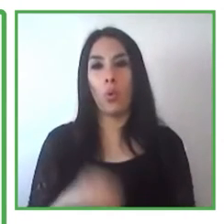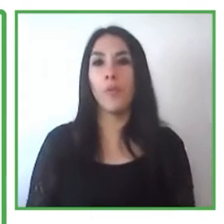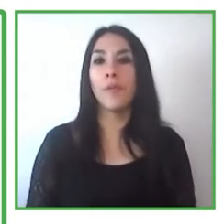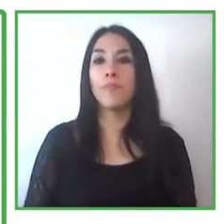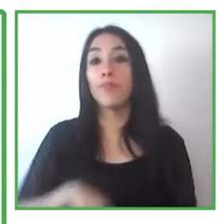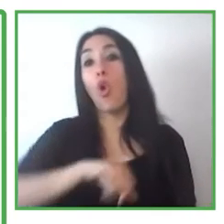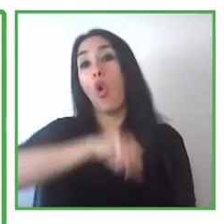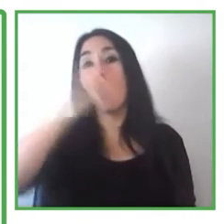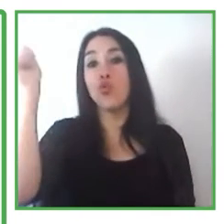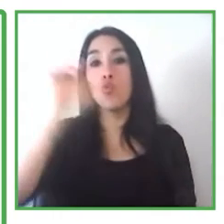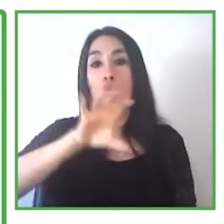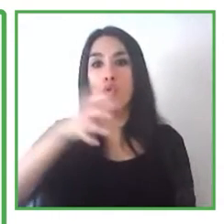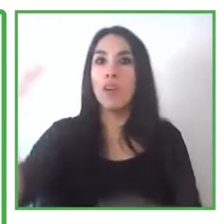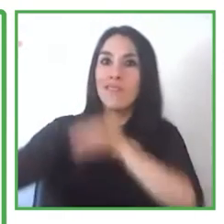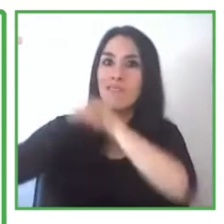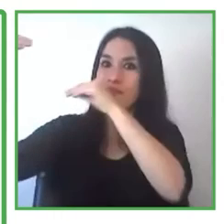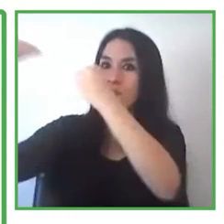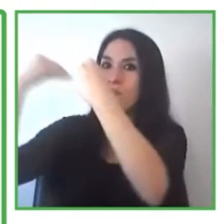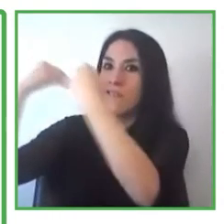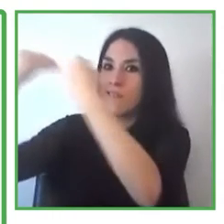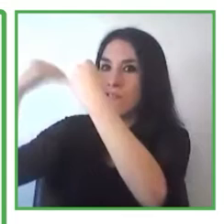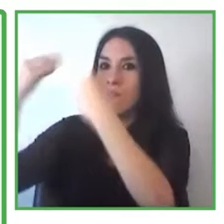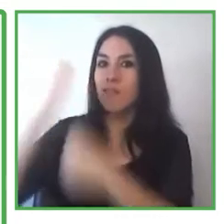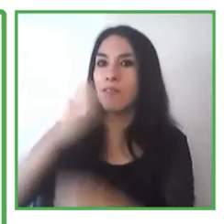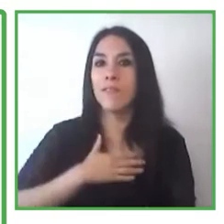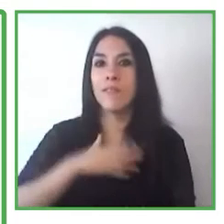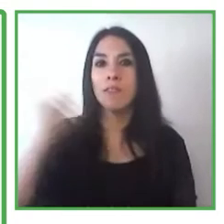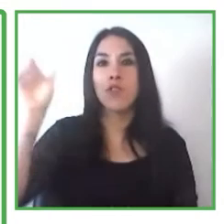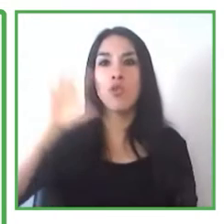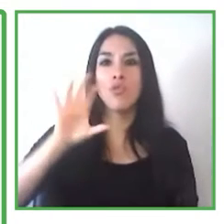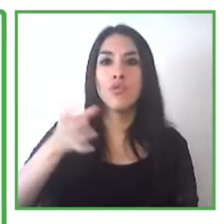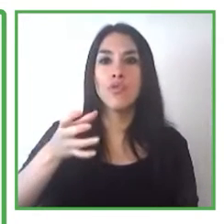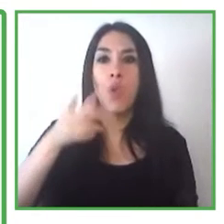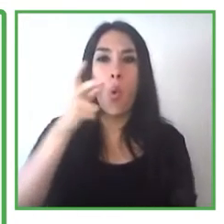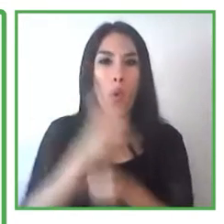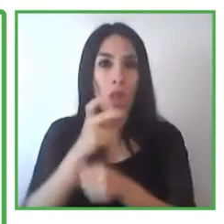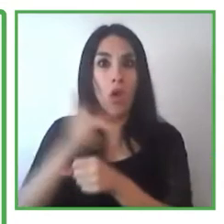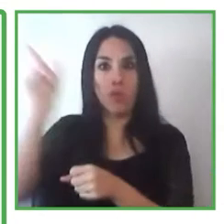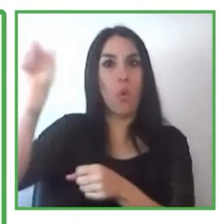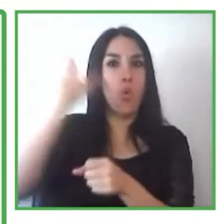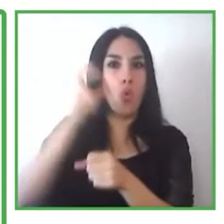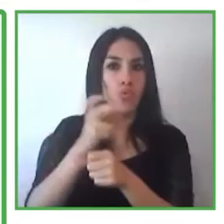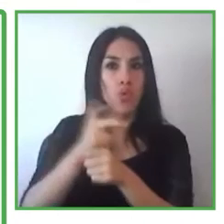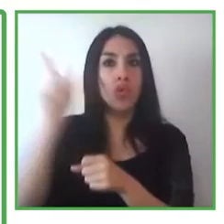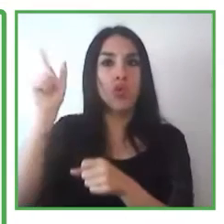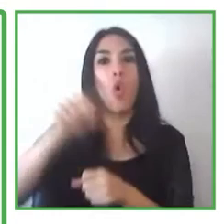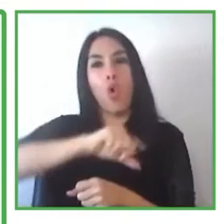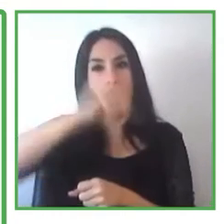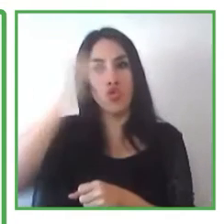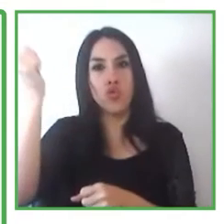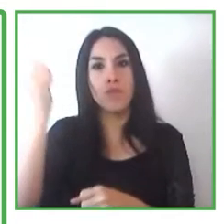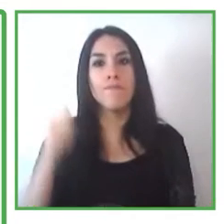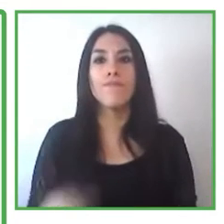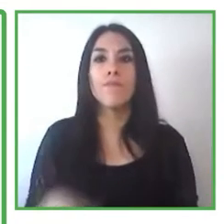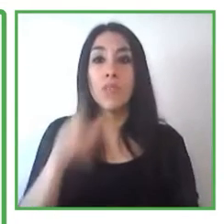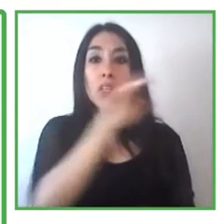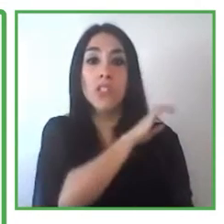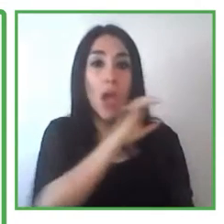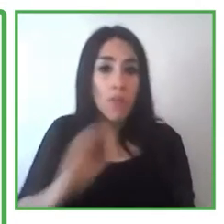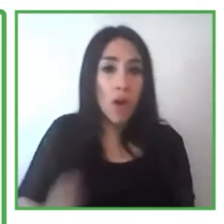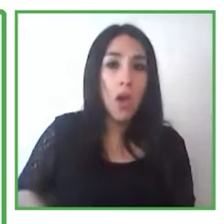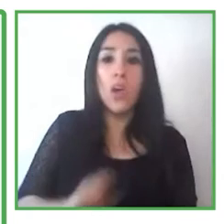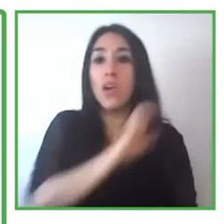y El Salvador, en el cual se logró implementar y actualmente todavía funciona en